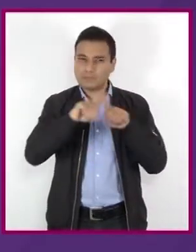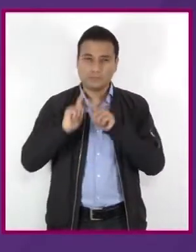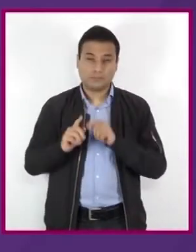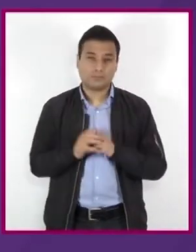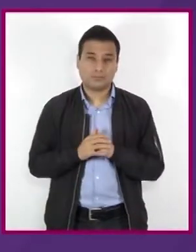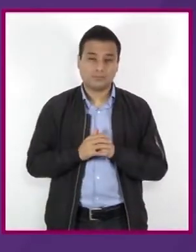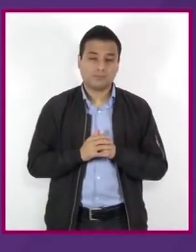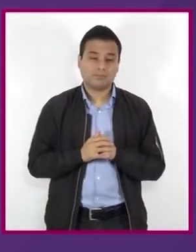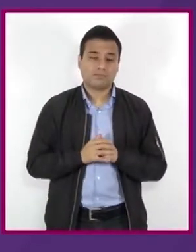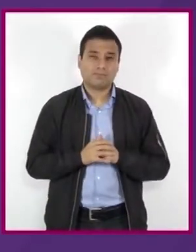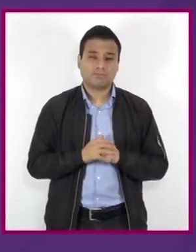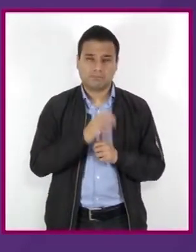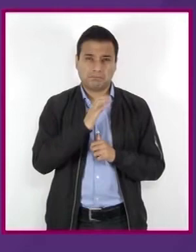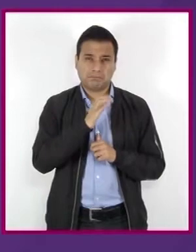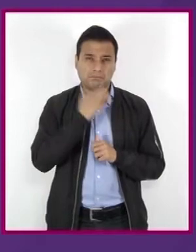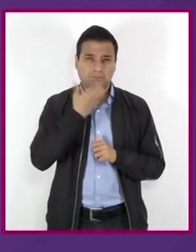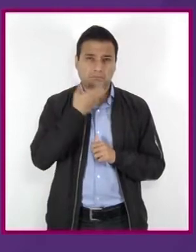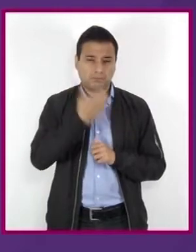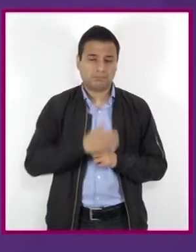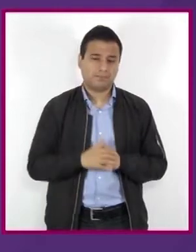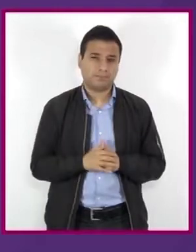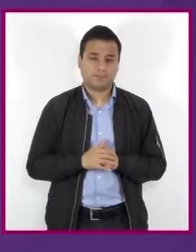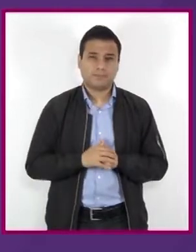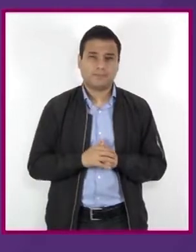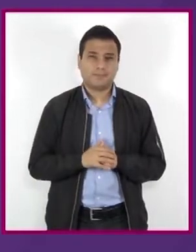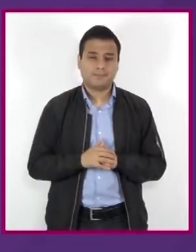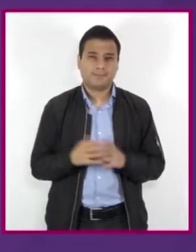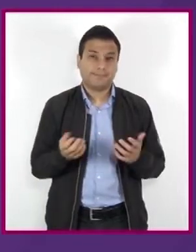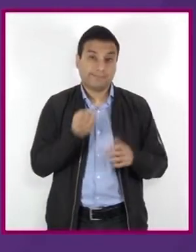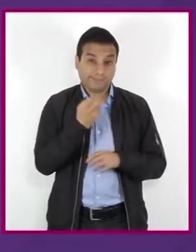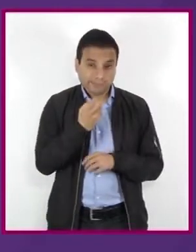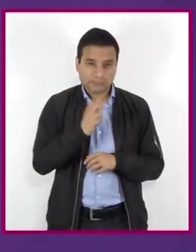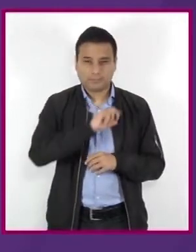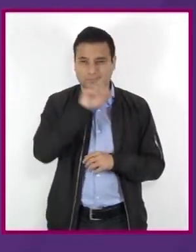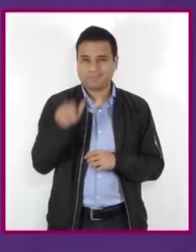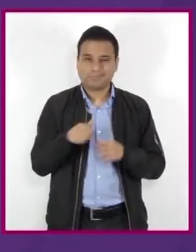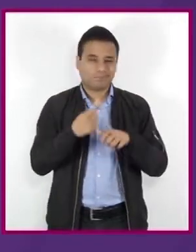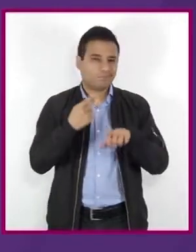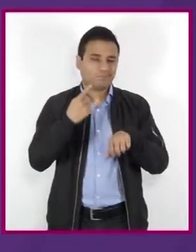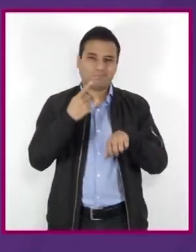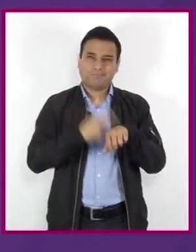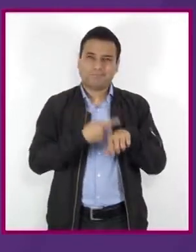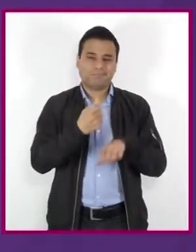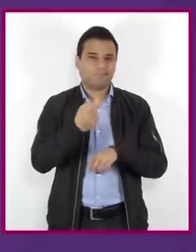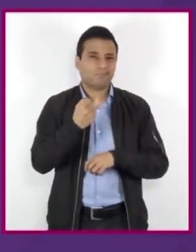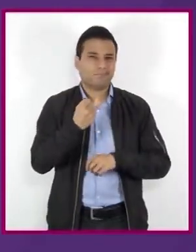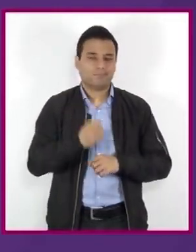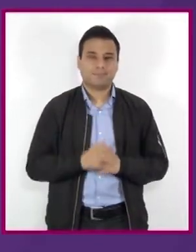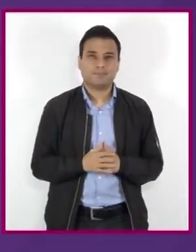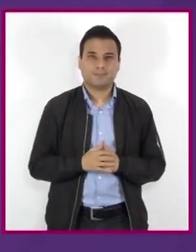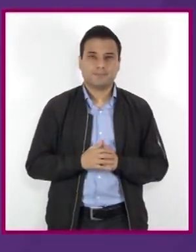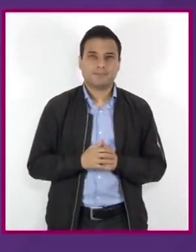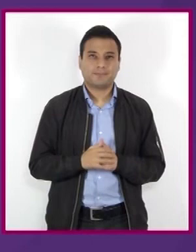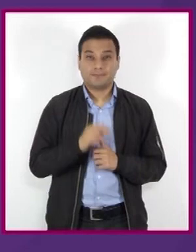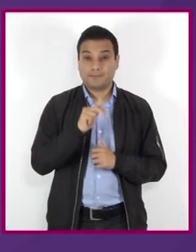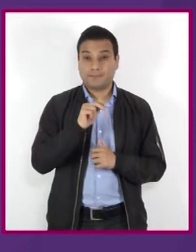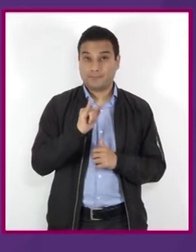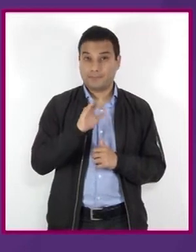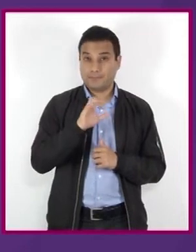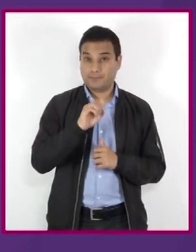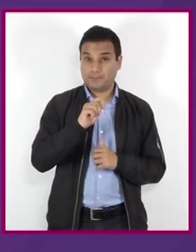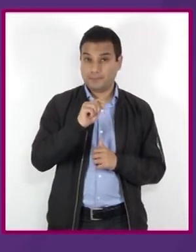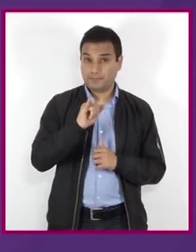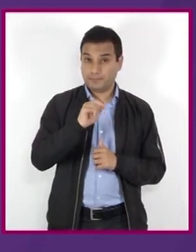al mismo tiempo, ¿no? O sea, de manera simultánea. Y obviamente el daño a la salud es mayor. La nicotina es una